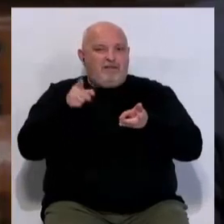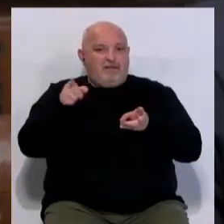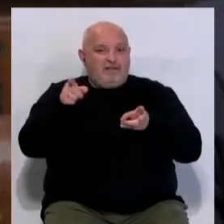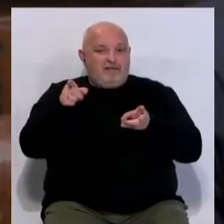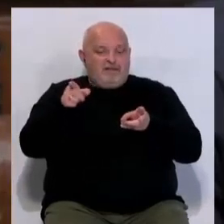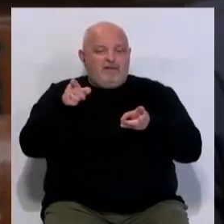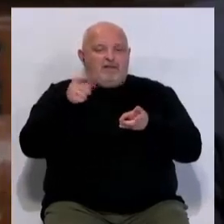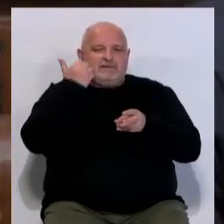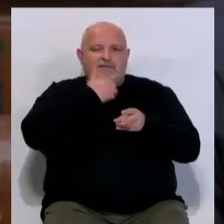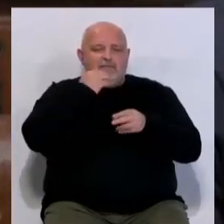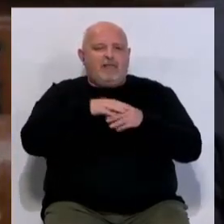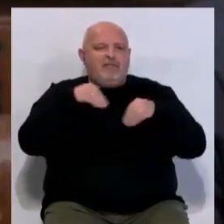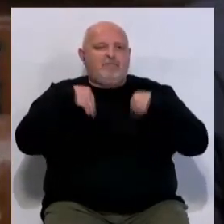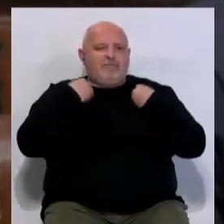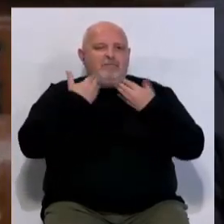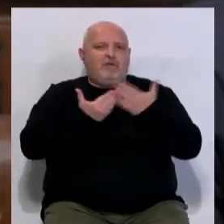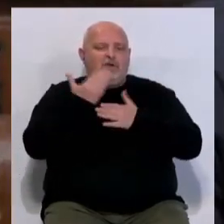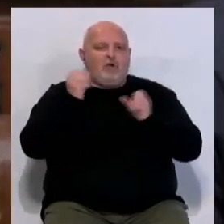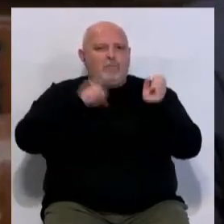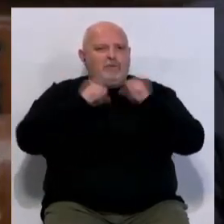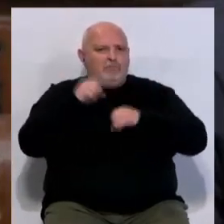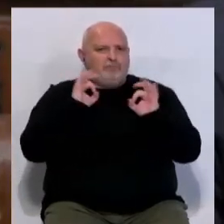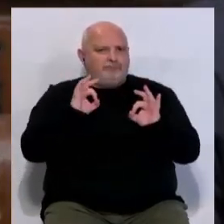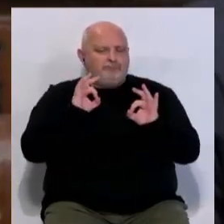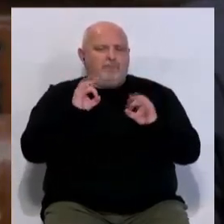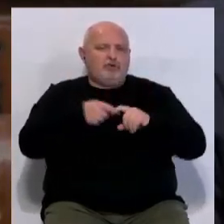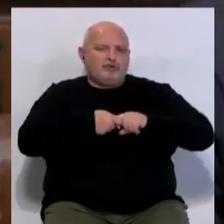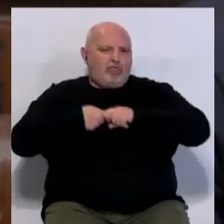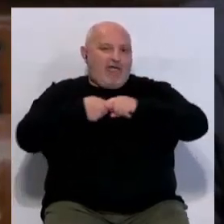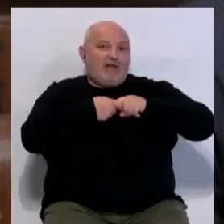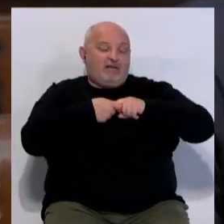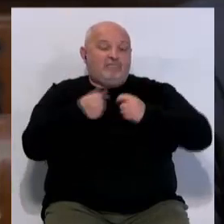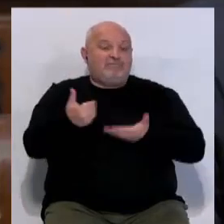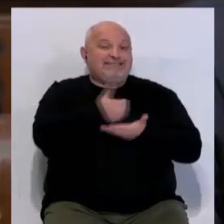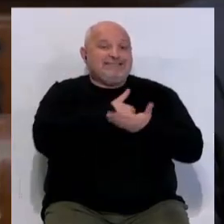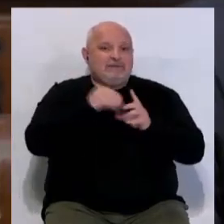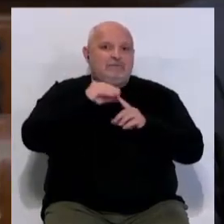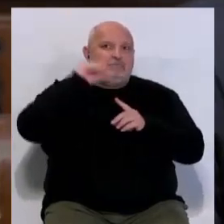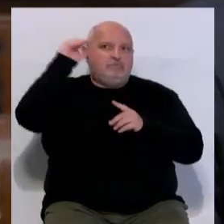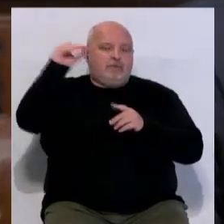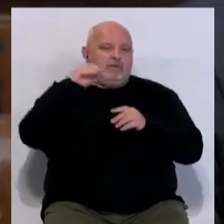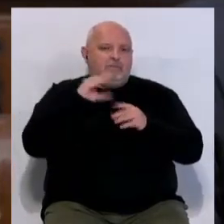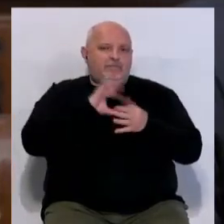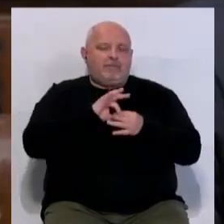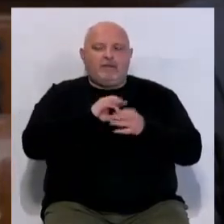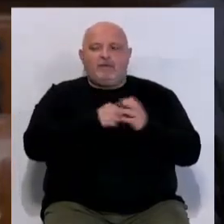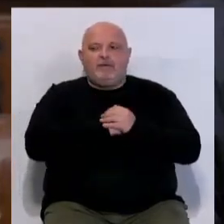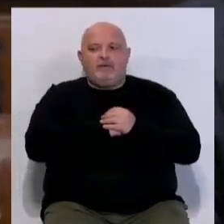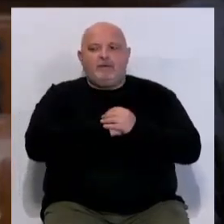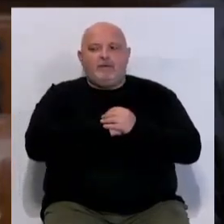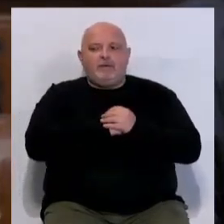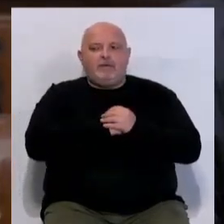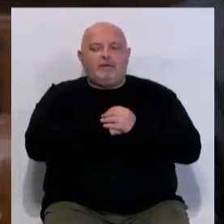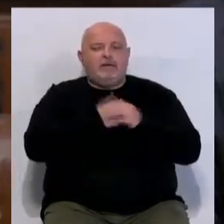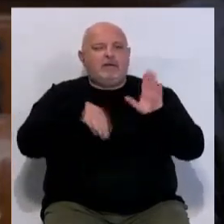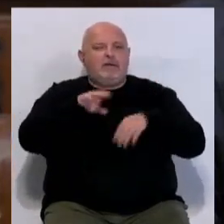Deportivo Ciudad de Cádiz el sábado para que disfruten una jornada de competición solidaria porque al final, como bien dices, tendrán un puntito de competición y que son